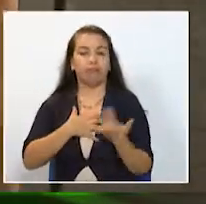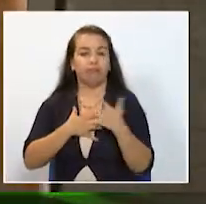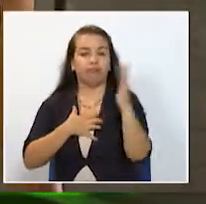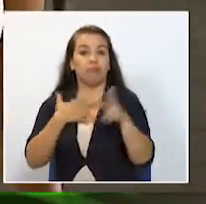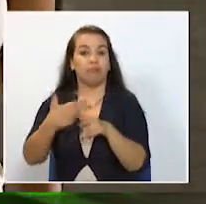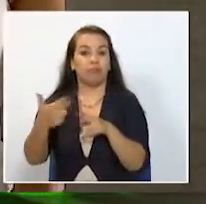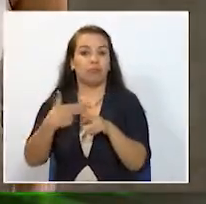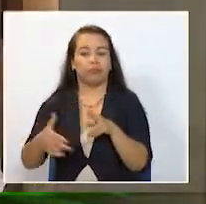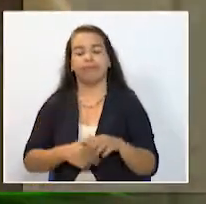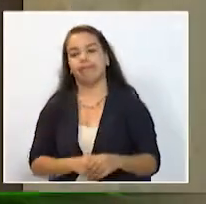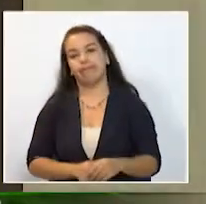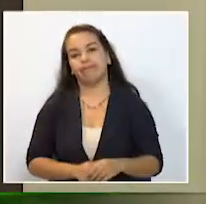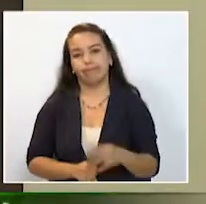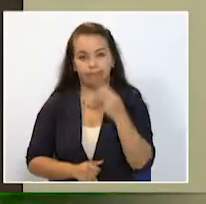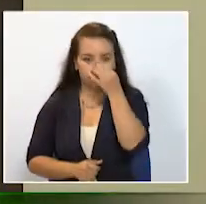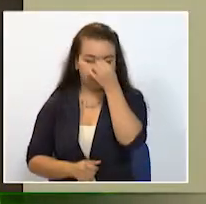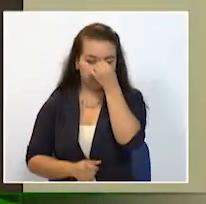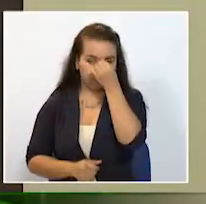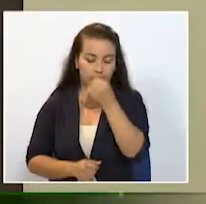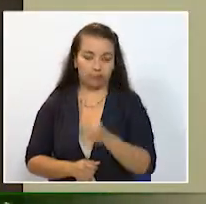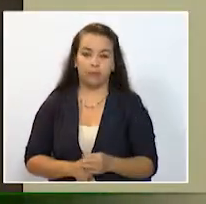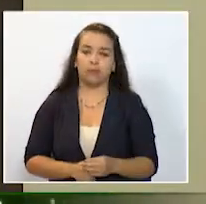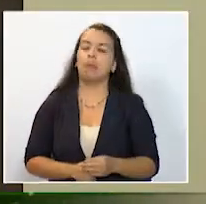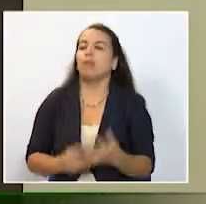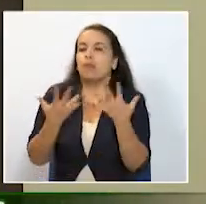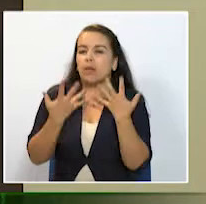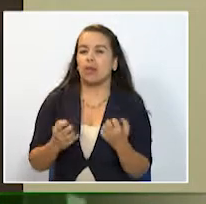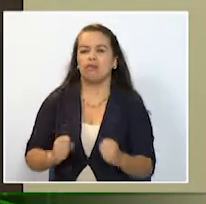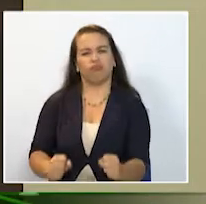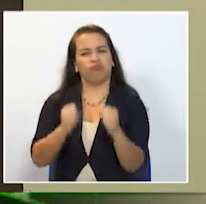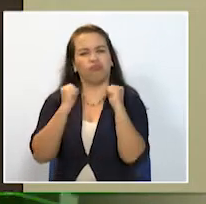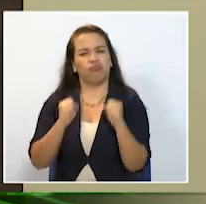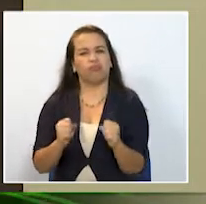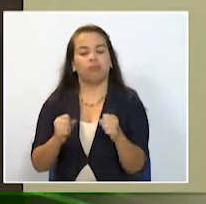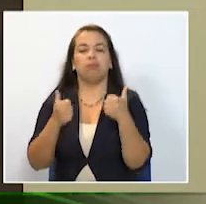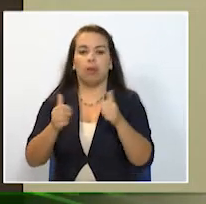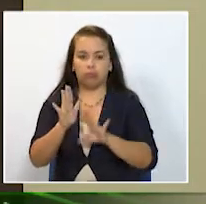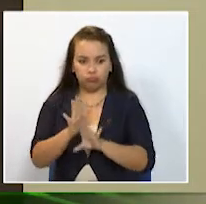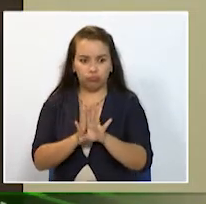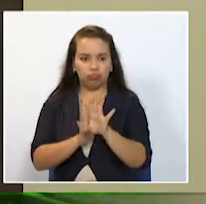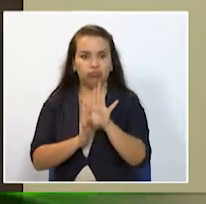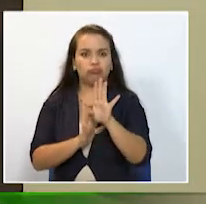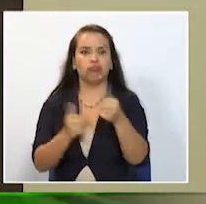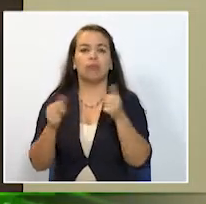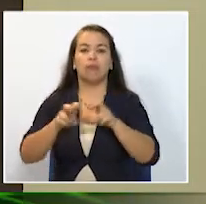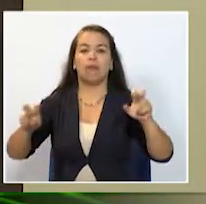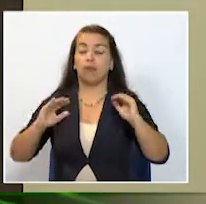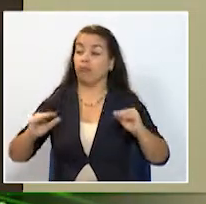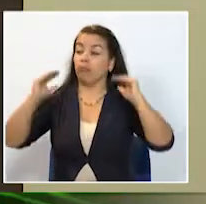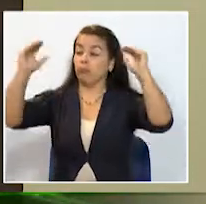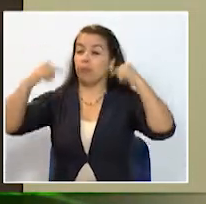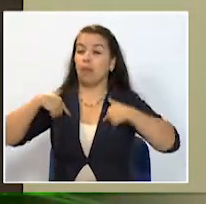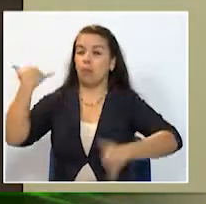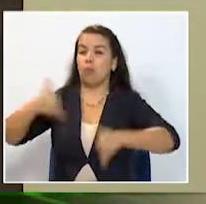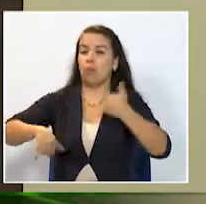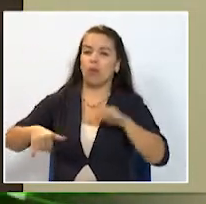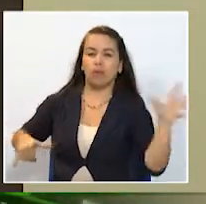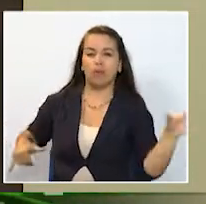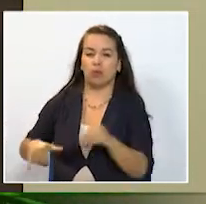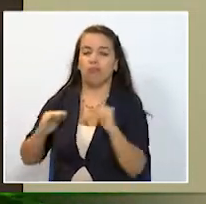próximos torneos Queremos potenciar pues el nivel técnico de nuestras jugadoras